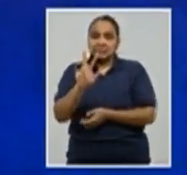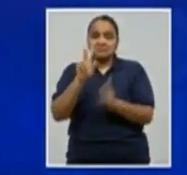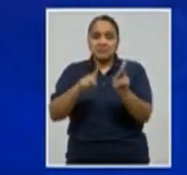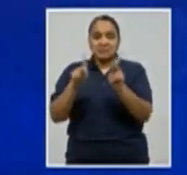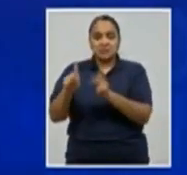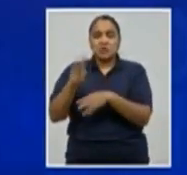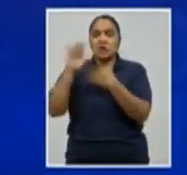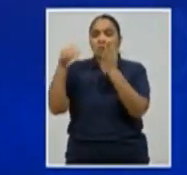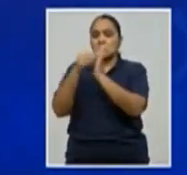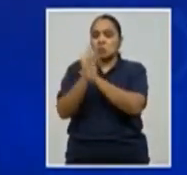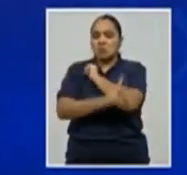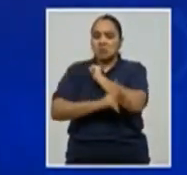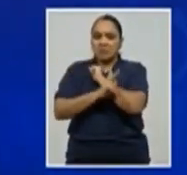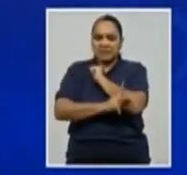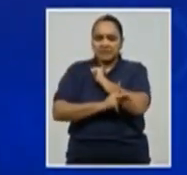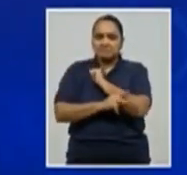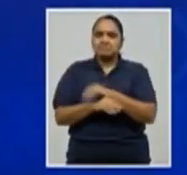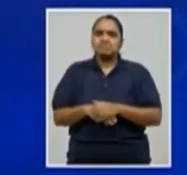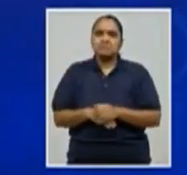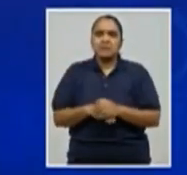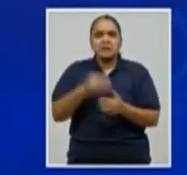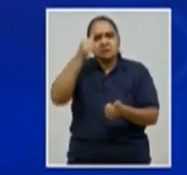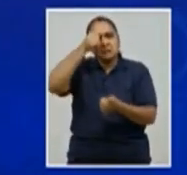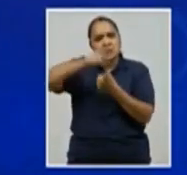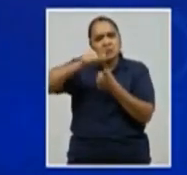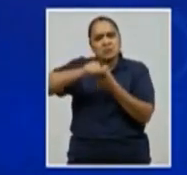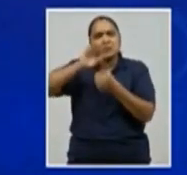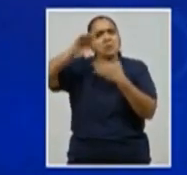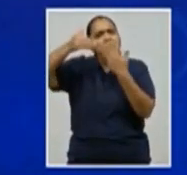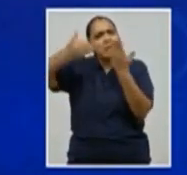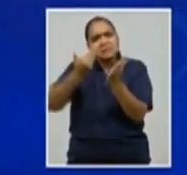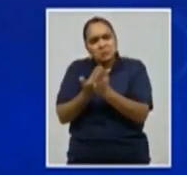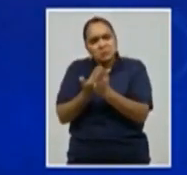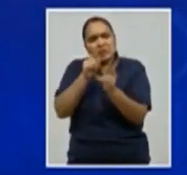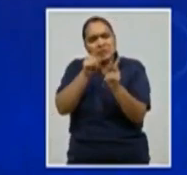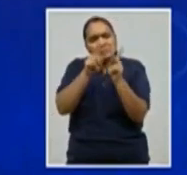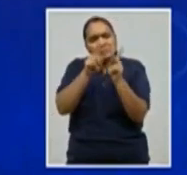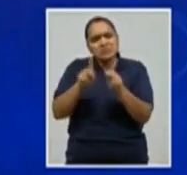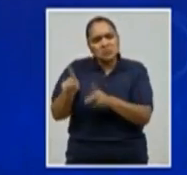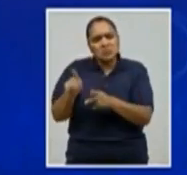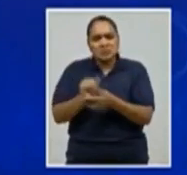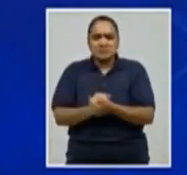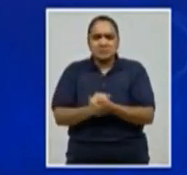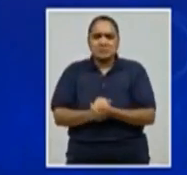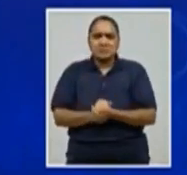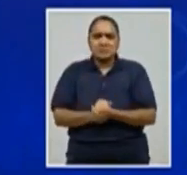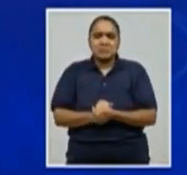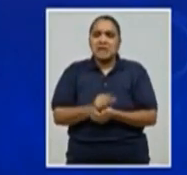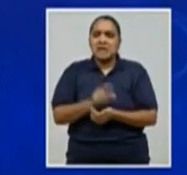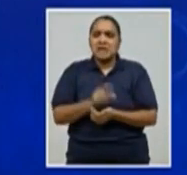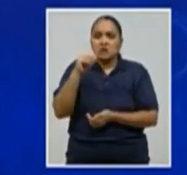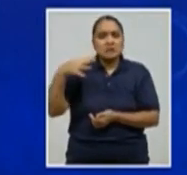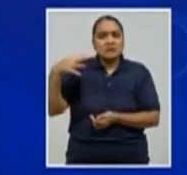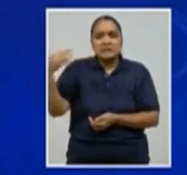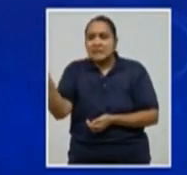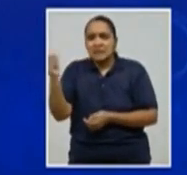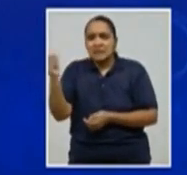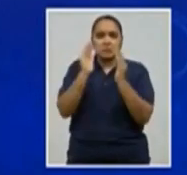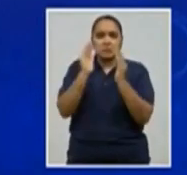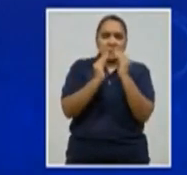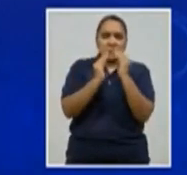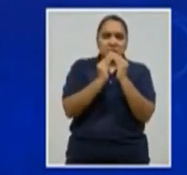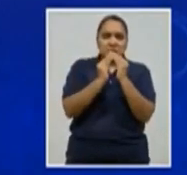nacional. Un recordatorio para toda la población. No salga si